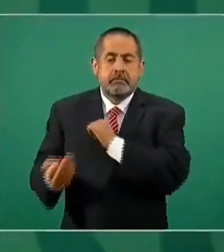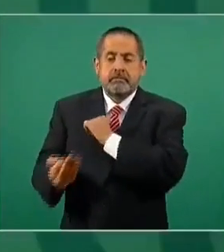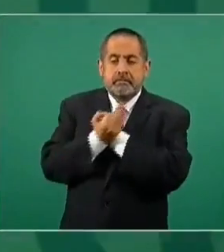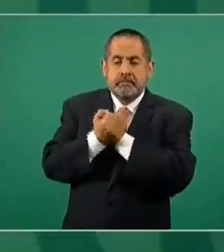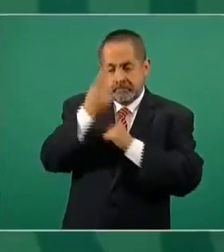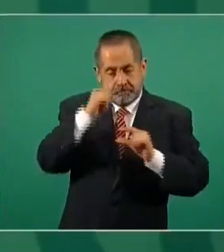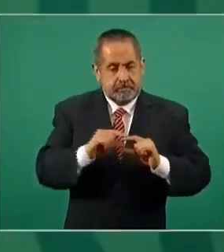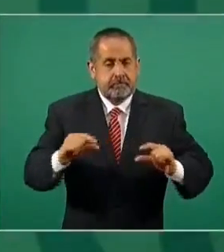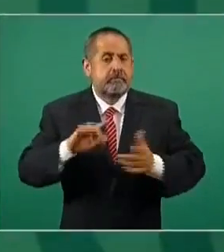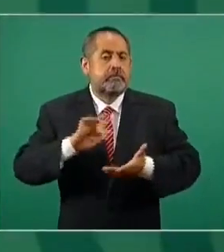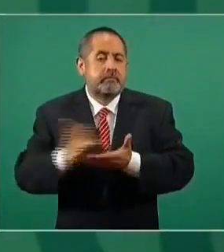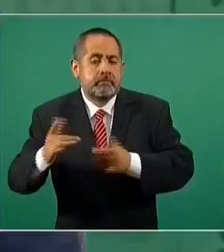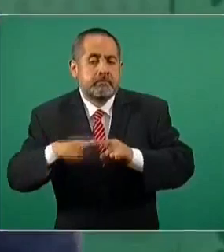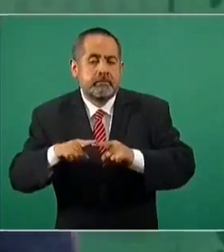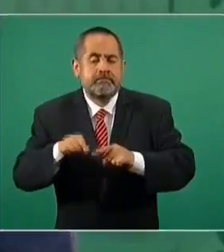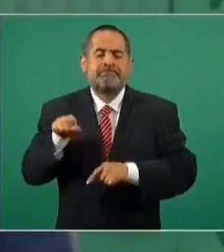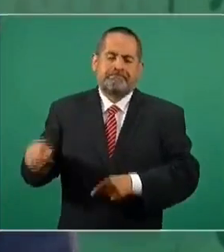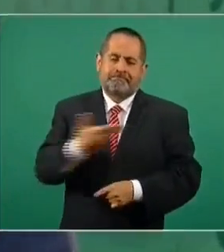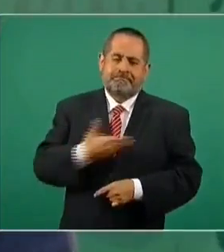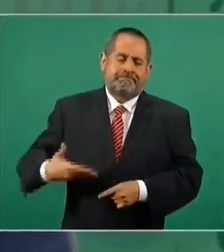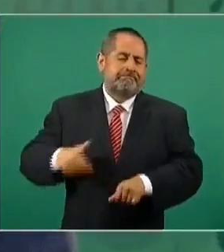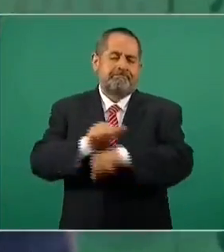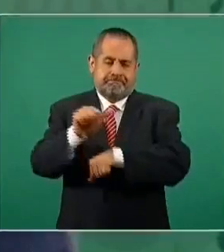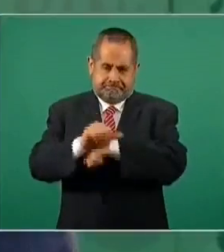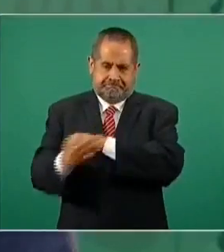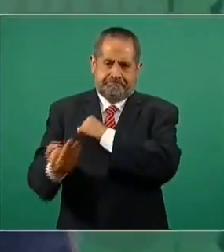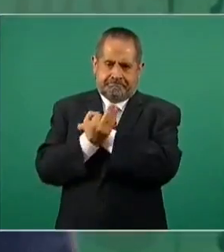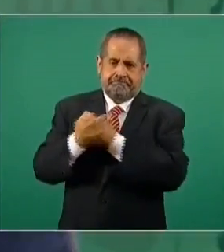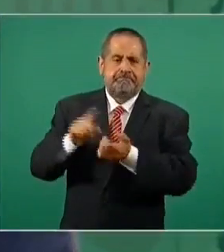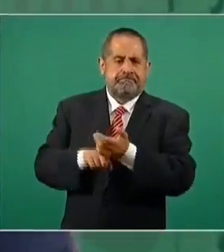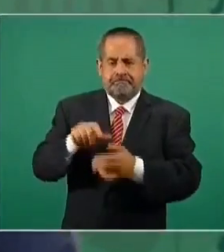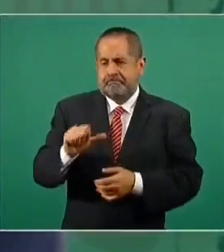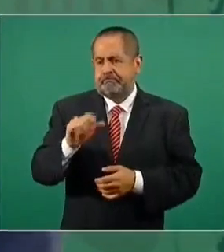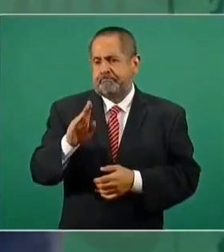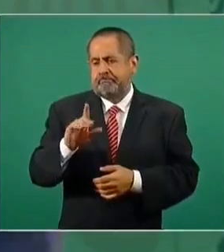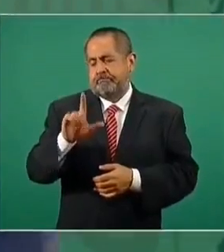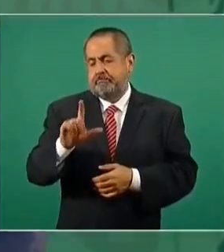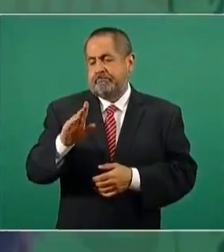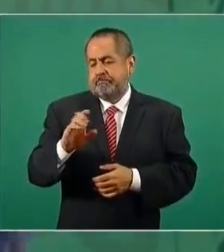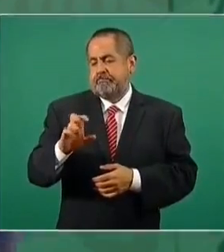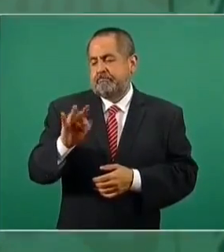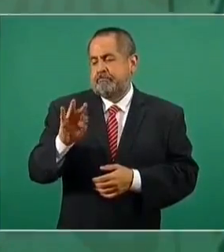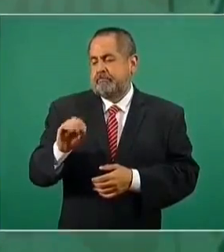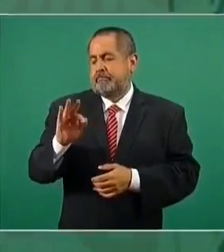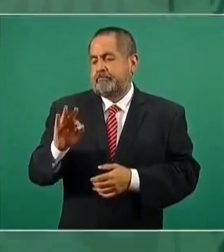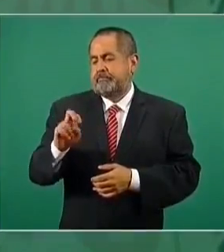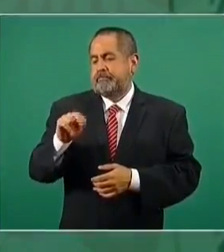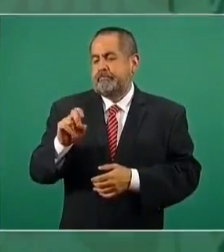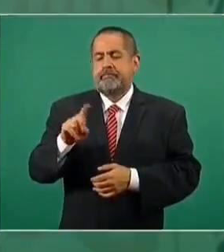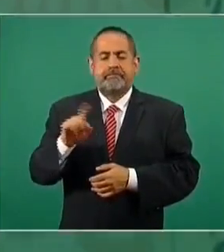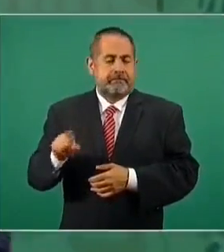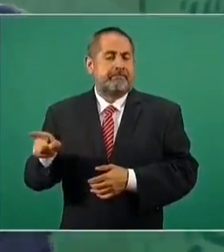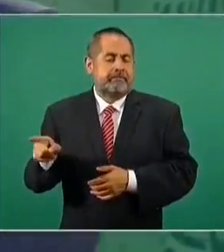vacunas? El presidente de Argentina, Alberto Fernández. Entonces, más allá de